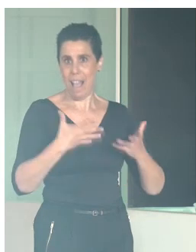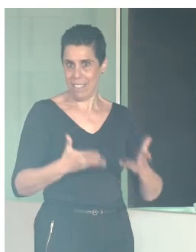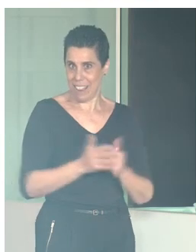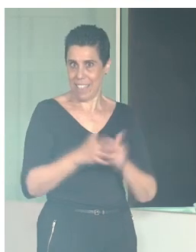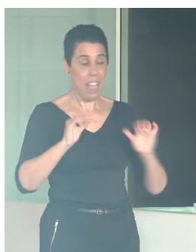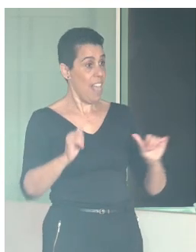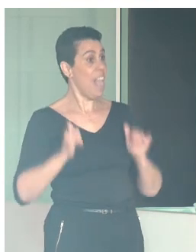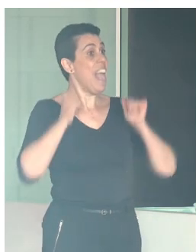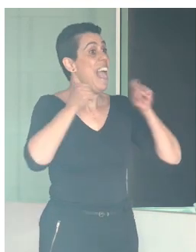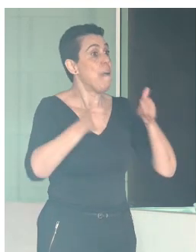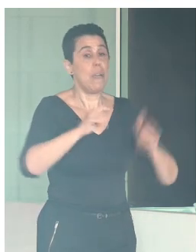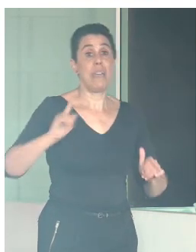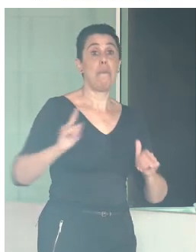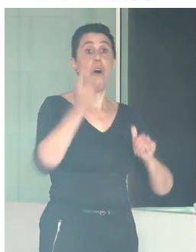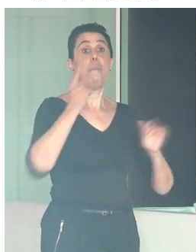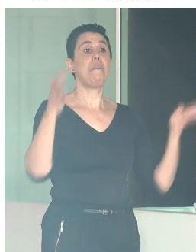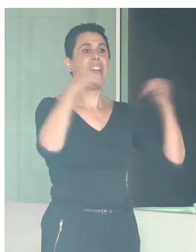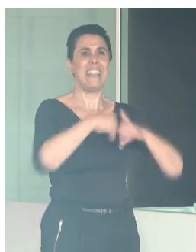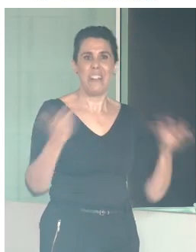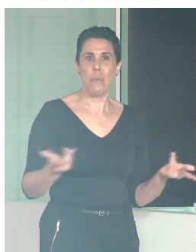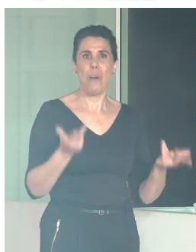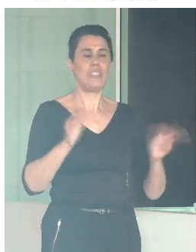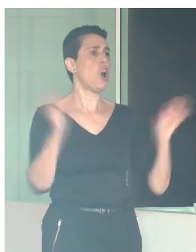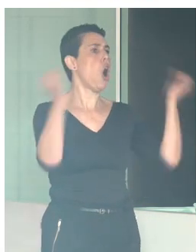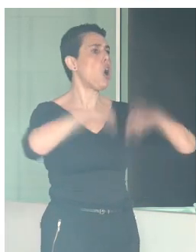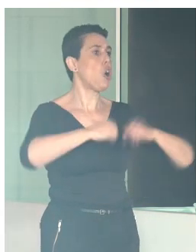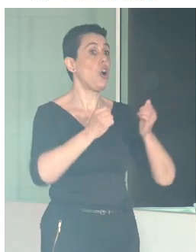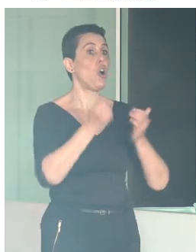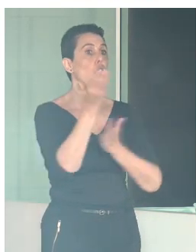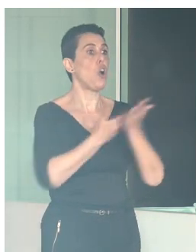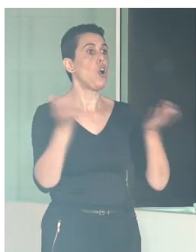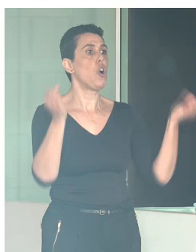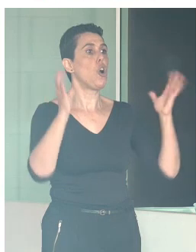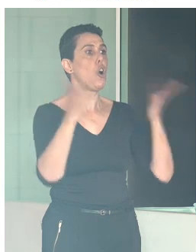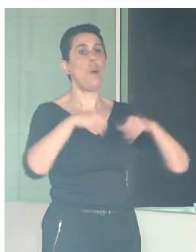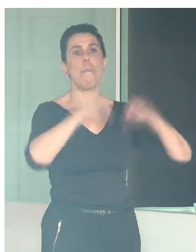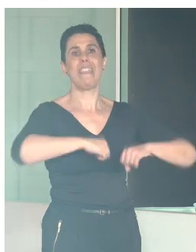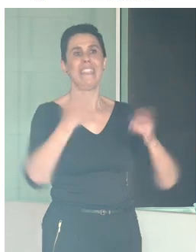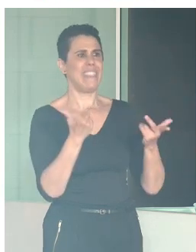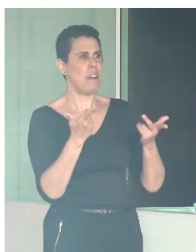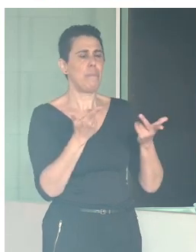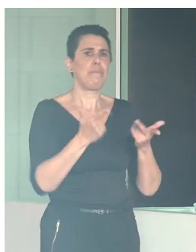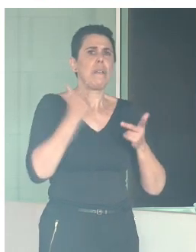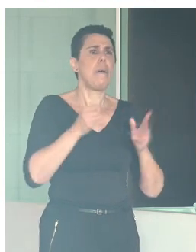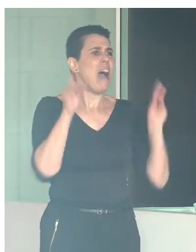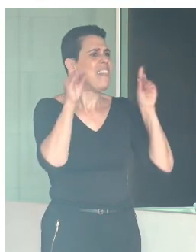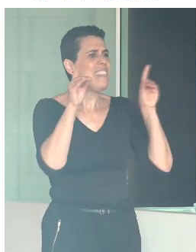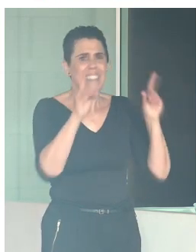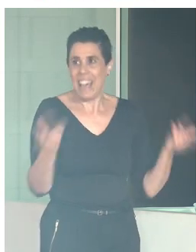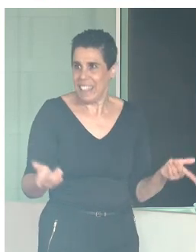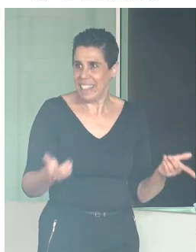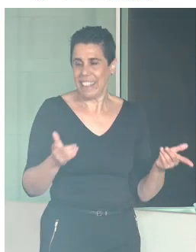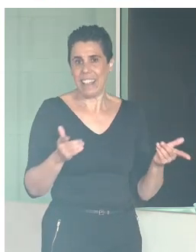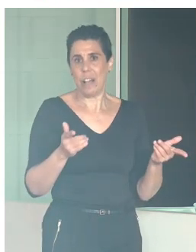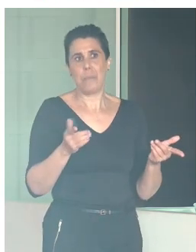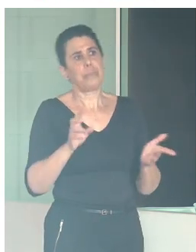hablando de lo que era la Convención de Patrimonio Mundial de una manera más didáctica. Luego hemos pasado también a hablar sobre la temática.